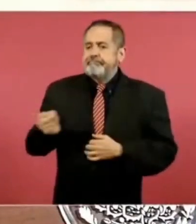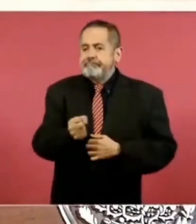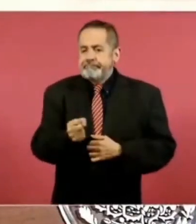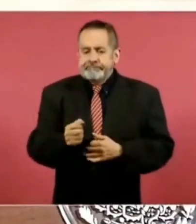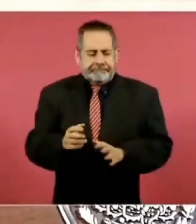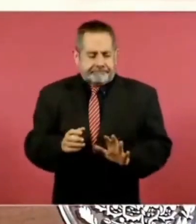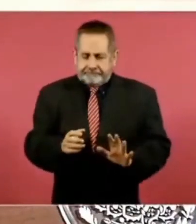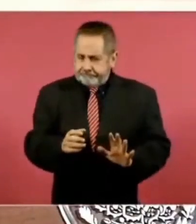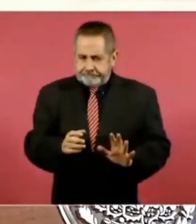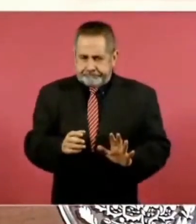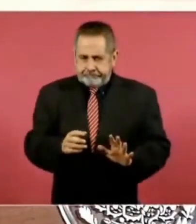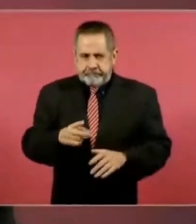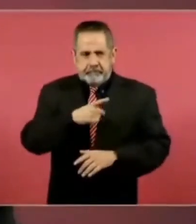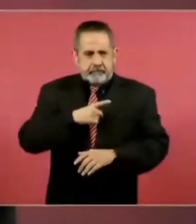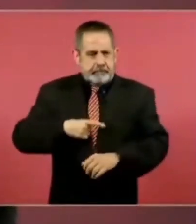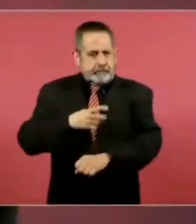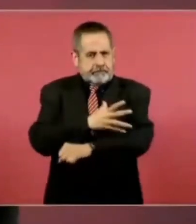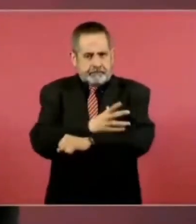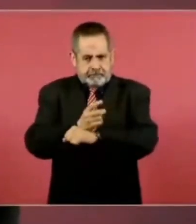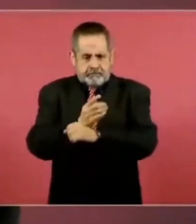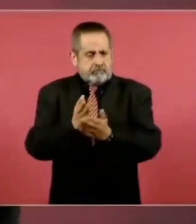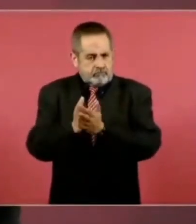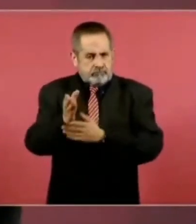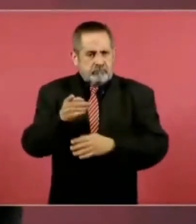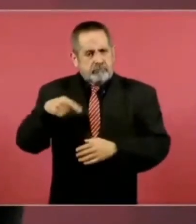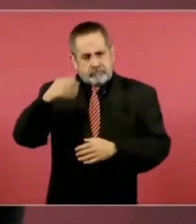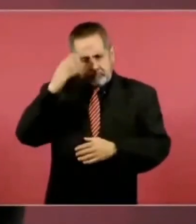Porque tenemos que actuar con rectitud. Bien, Presidente.